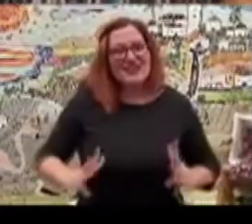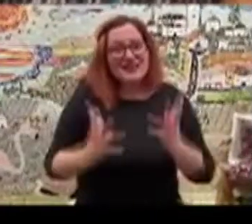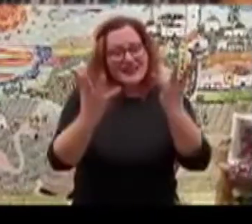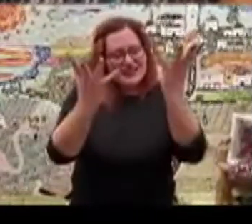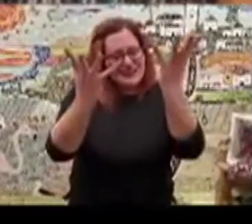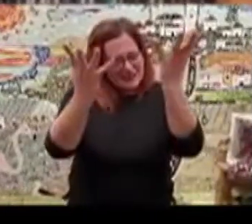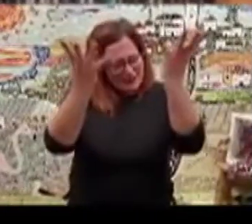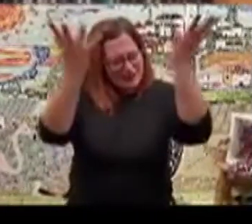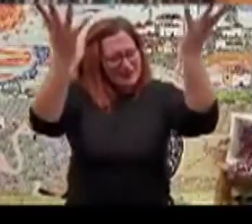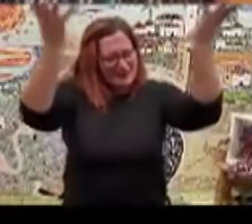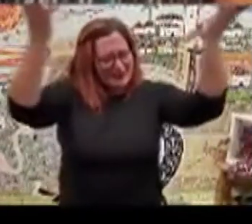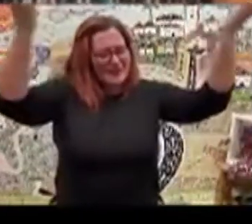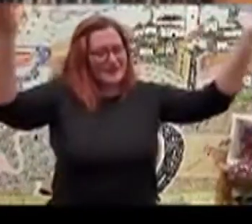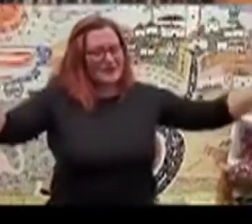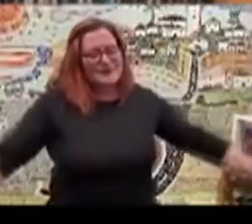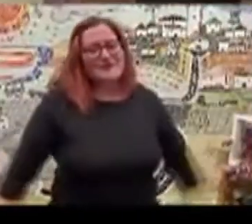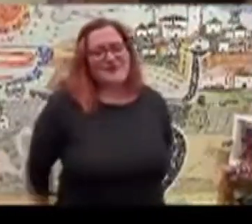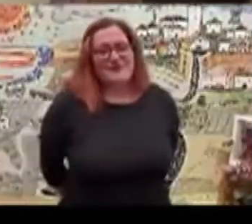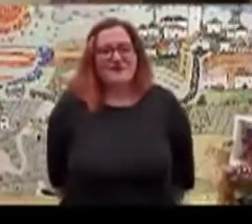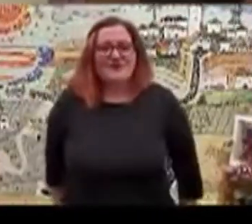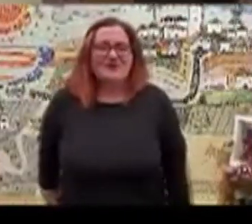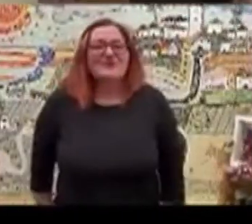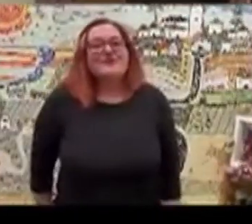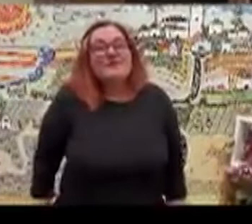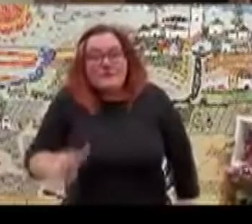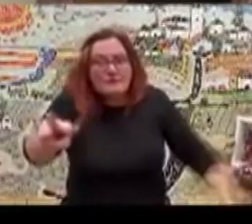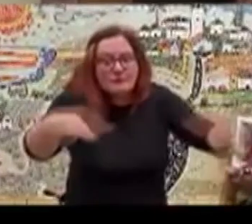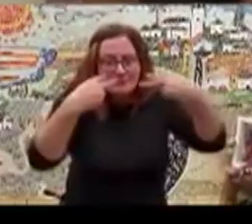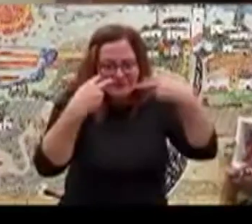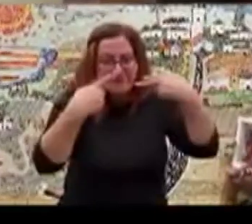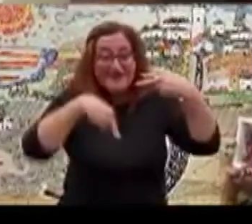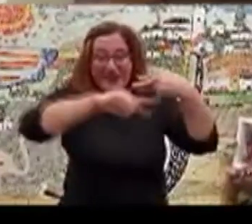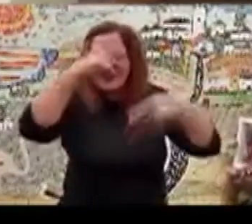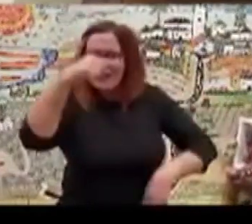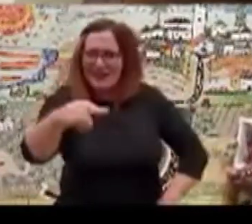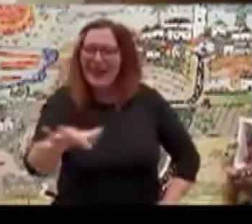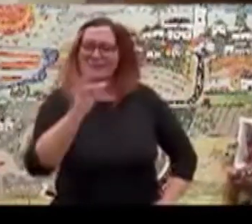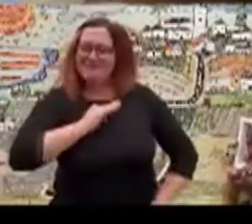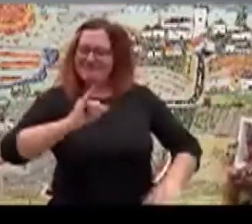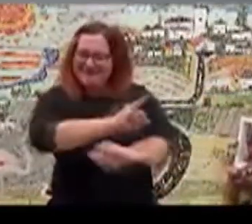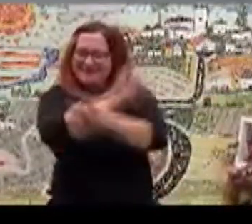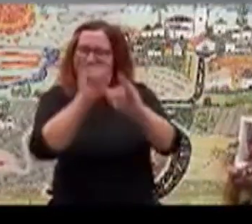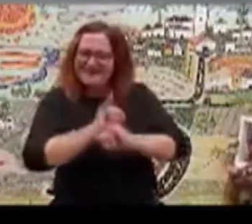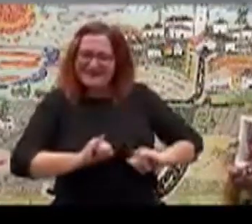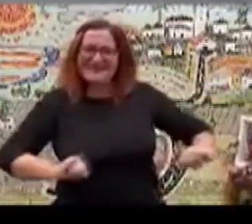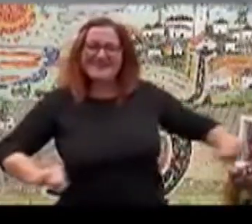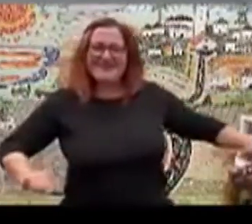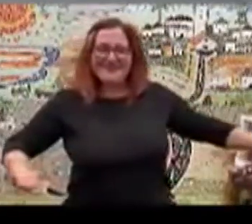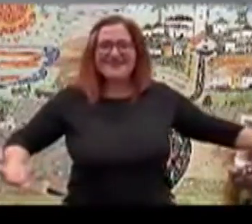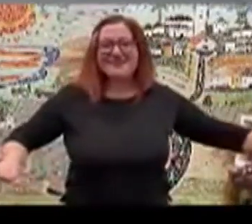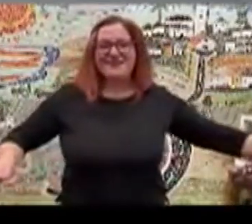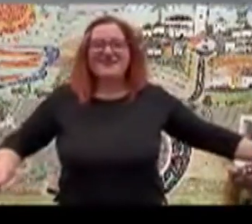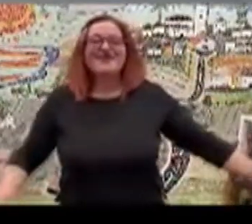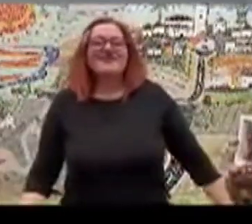aquí si lo creo así. Cuando me miren sabrán que me toca ser feliz.